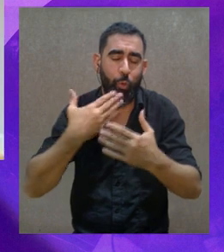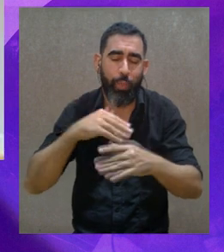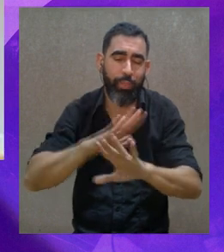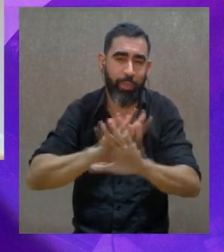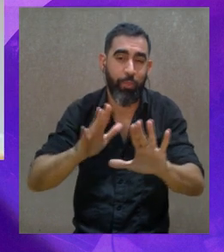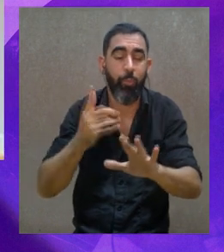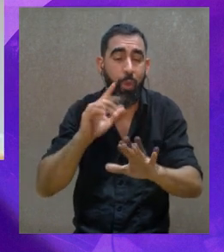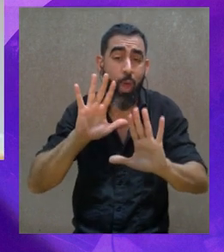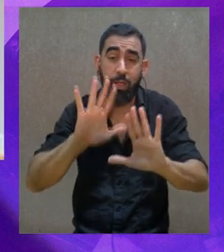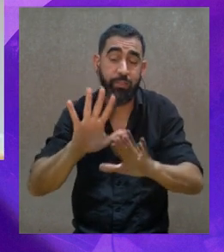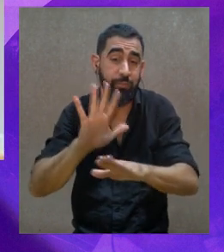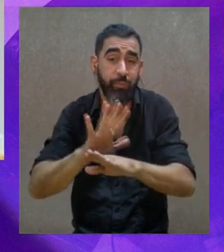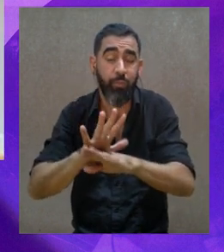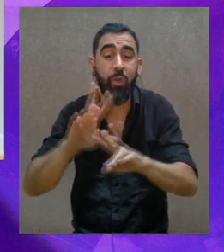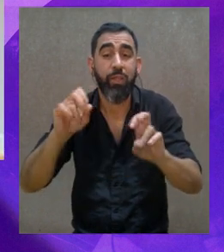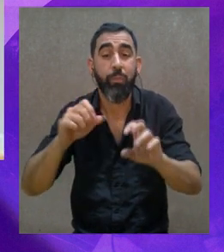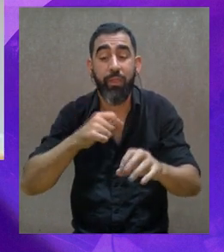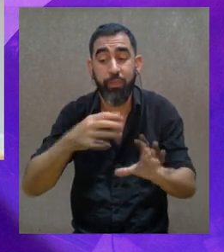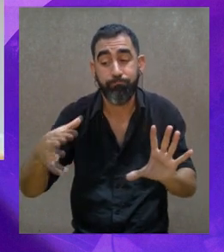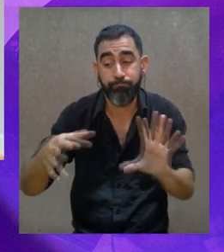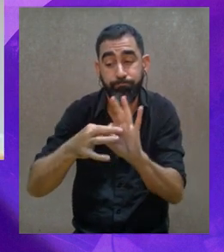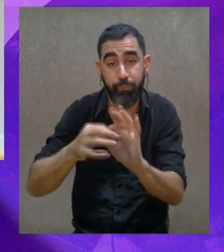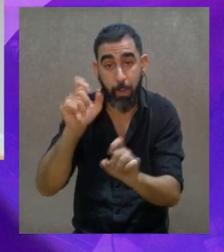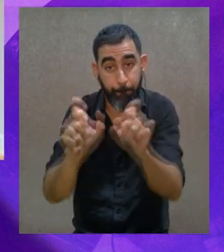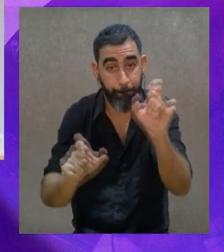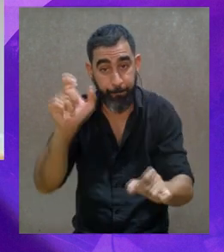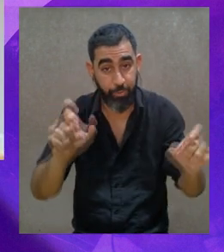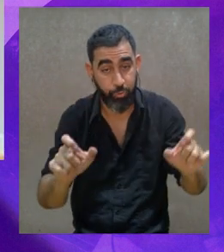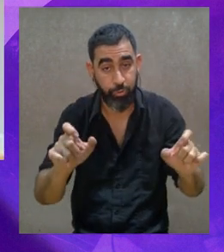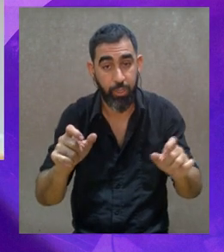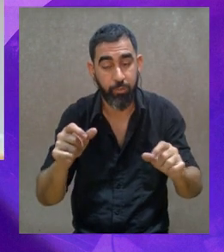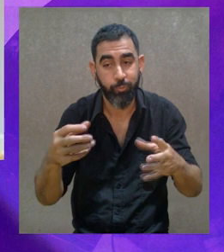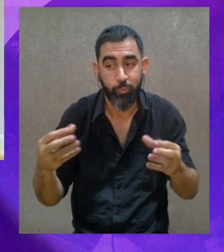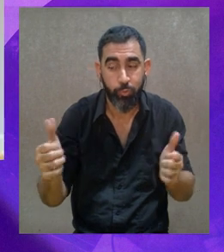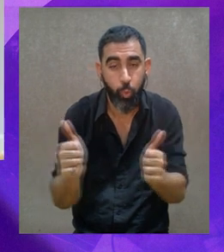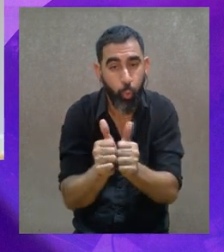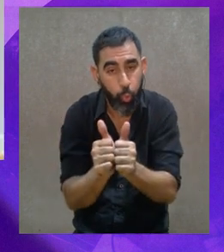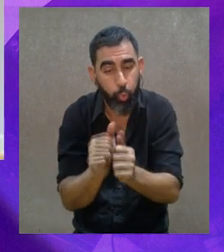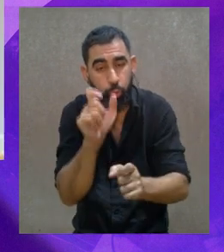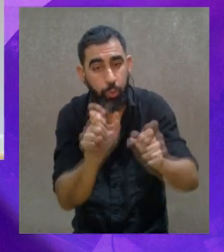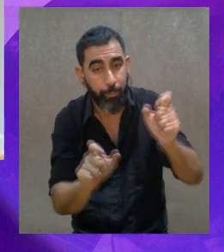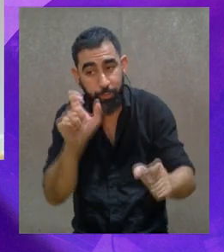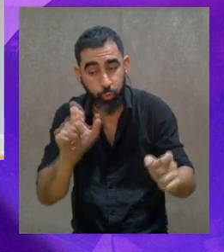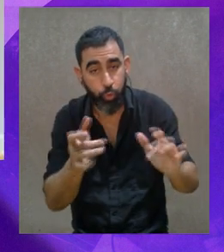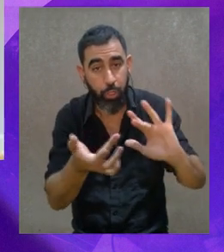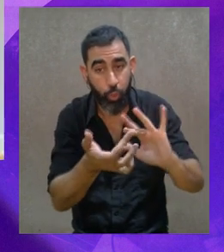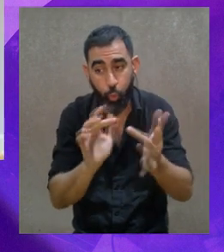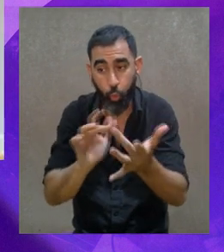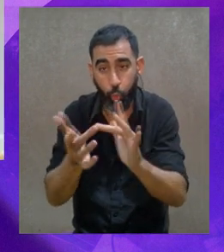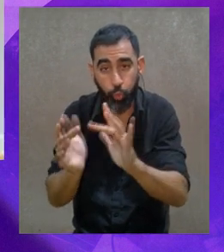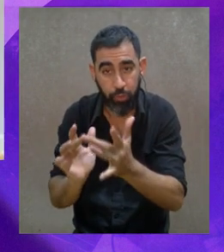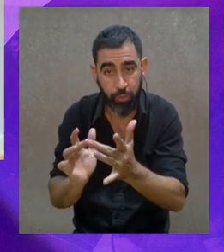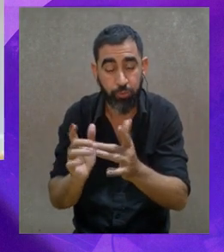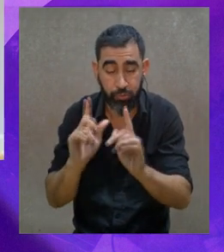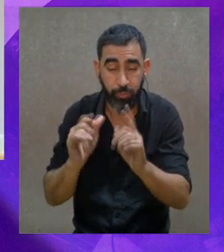quiero meterme en cuestiones biológicas que poco entiendo, pero como esa cuestión del asociarse con otro, y el codo a codo, y la cuestión,